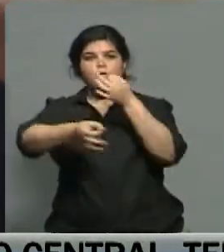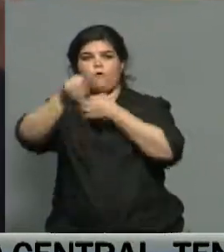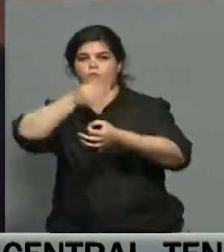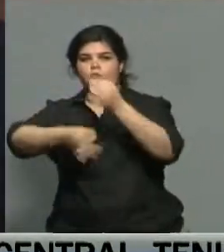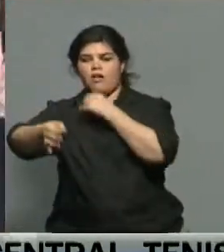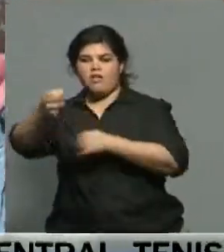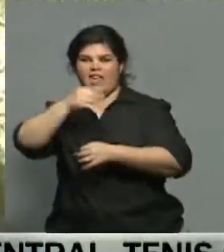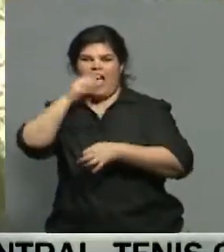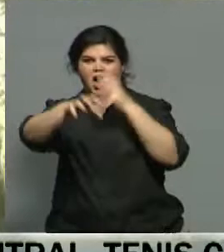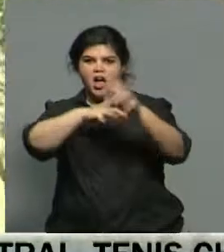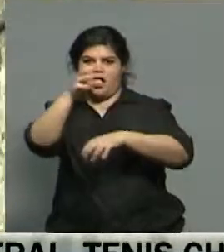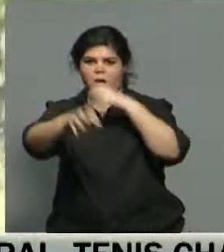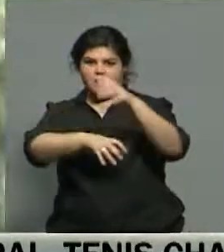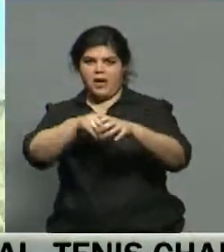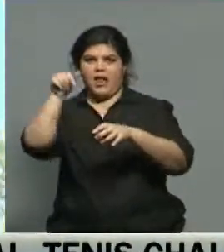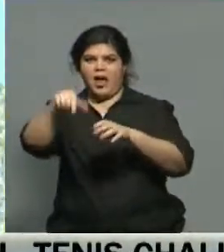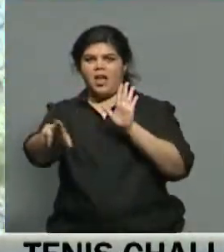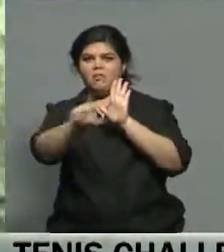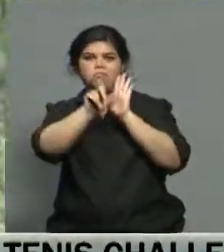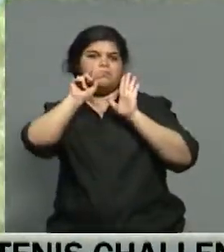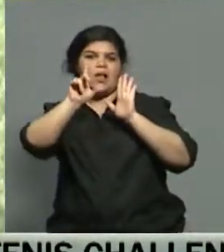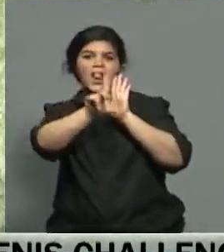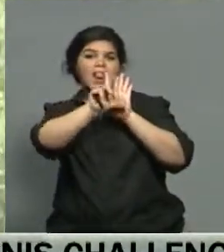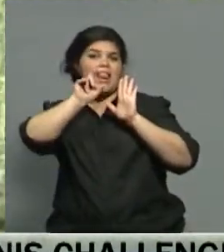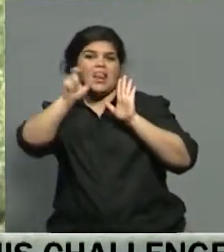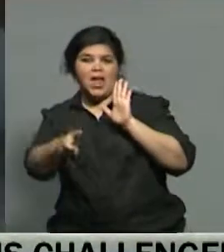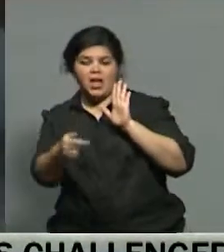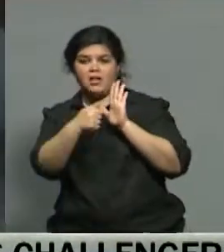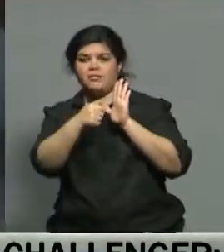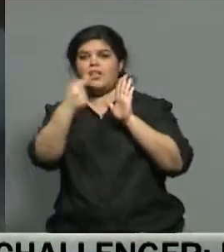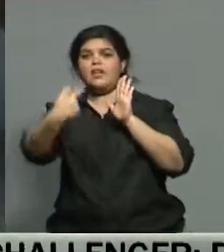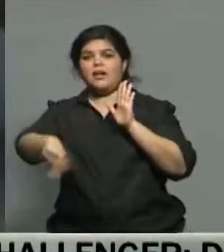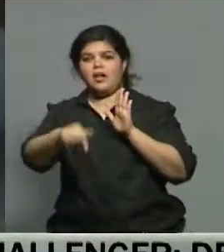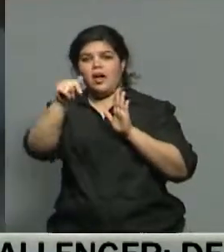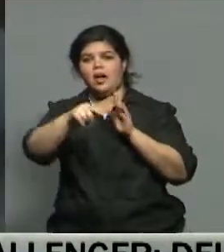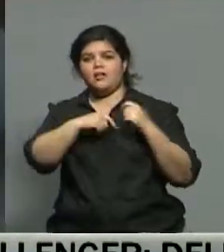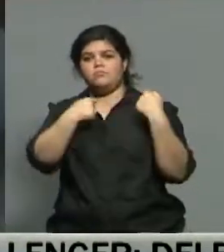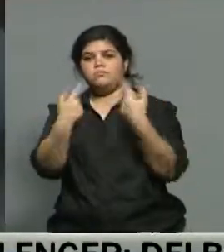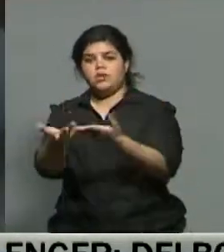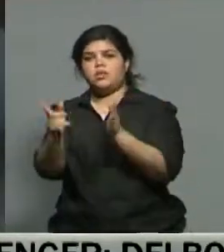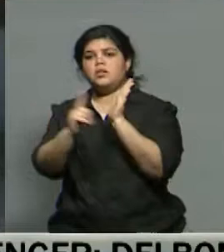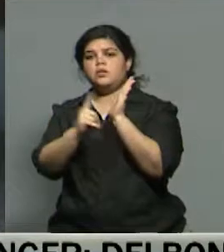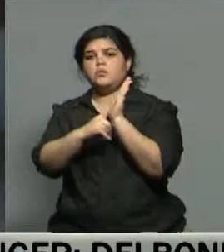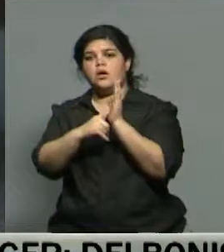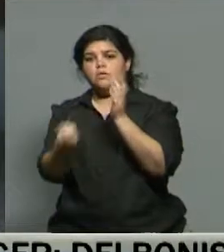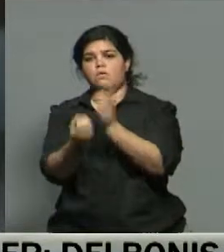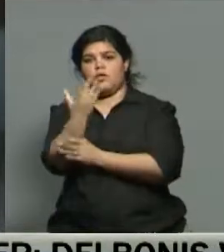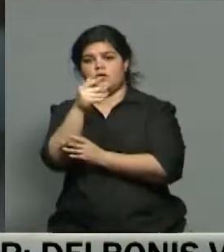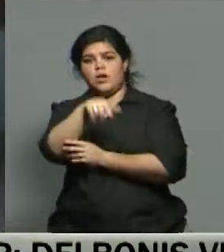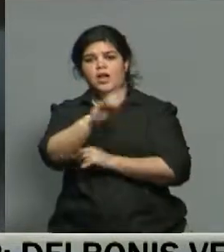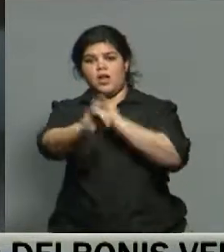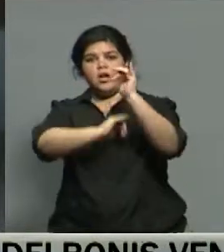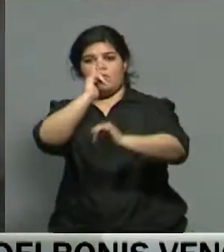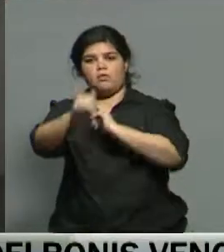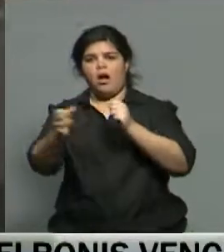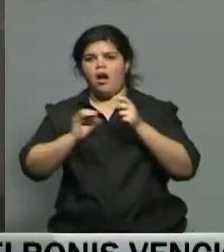claramente están transgrediendo las leyes de nuestro país. Jennifer Ibarra, la titular de la Fundación Cuyunche, dijo que hace varios años que